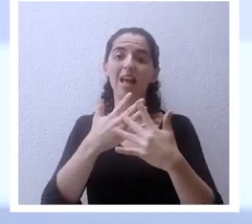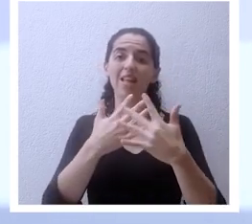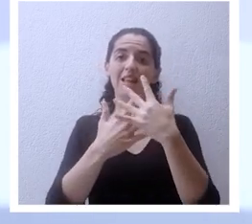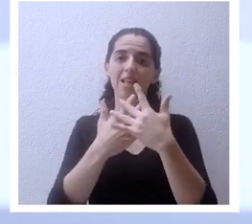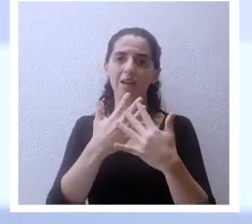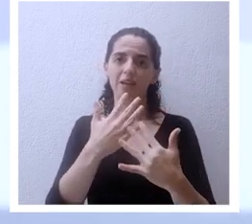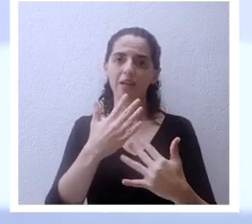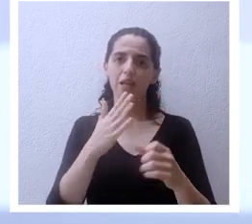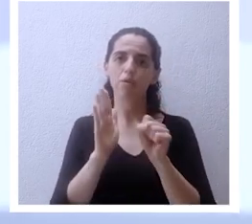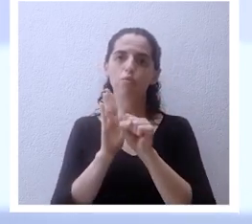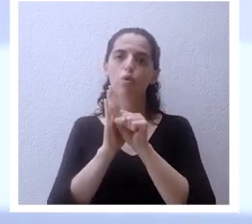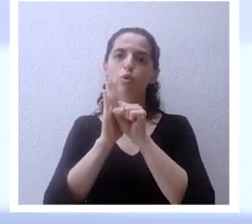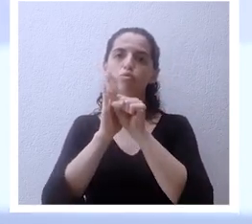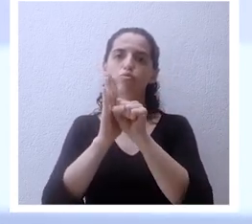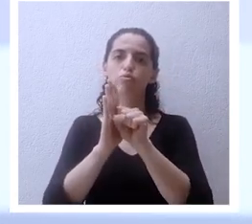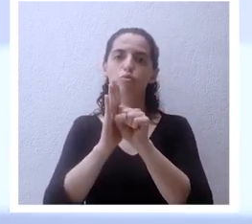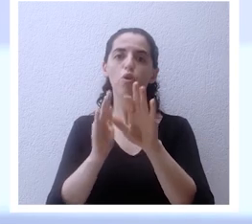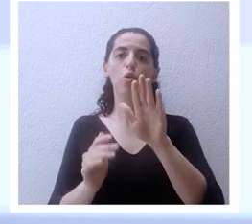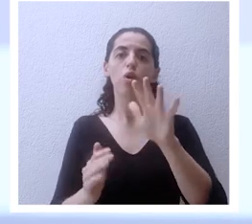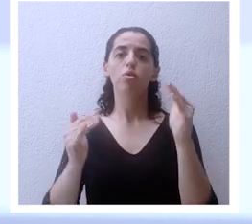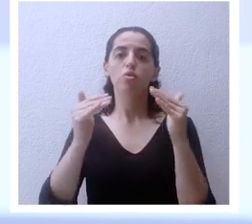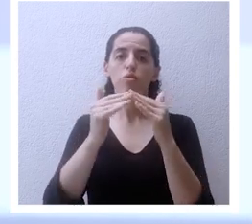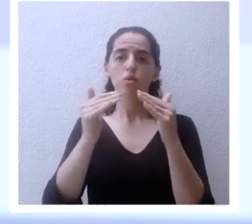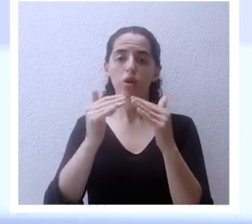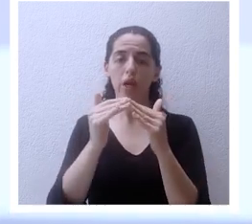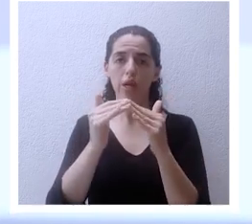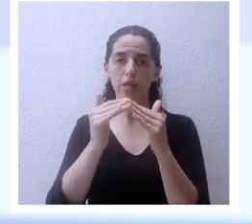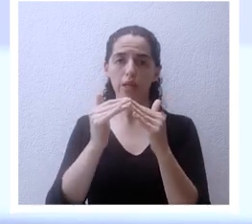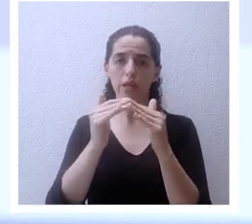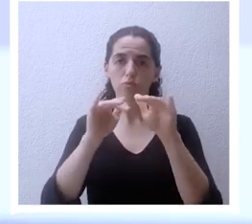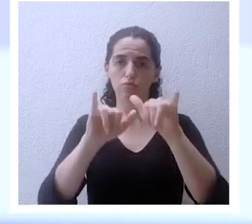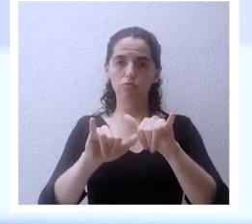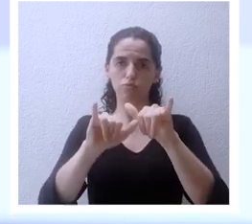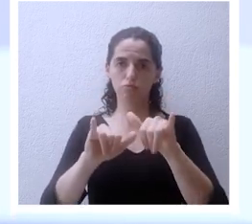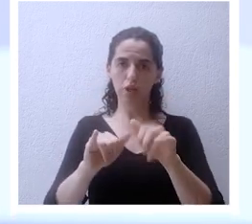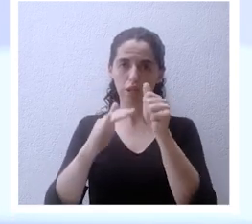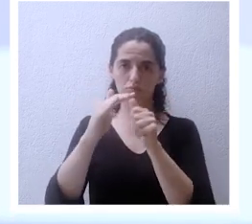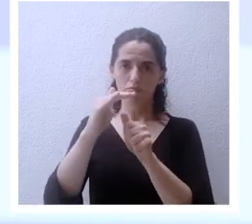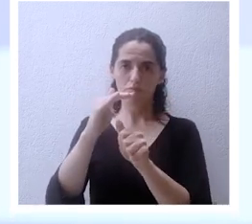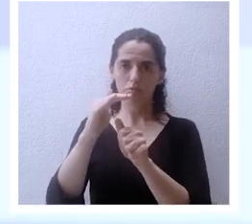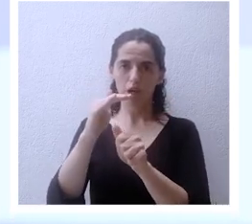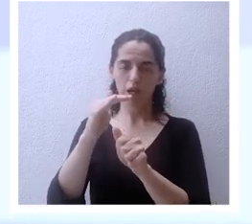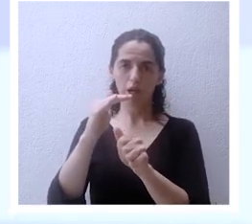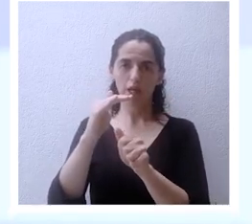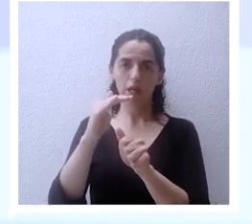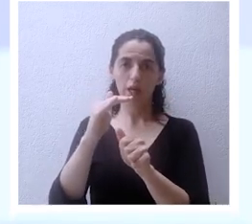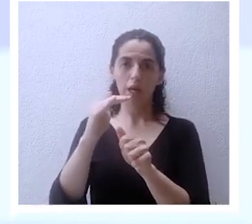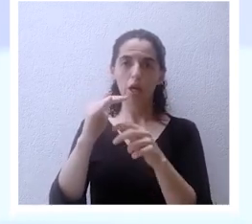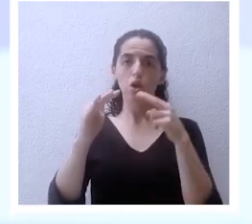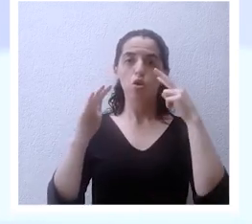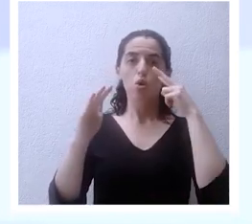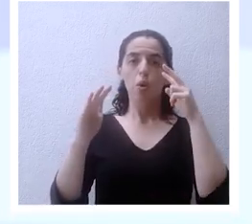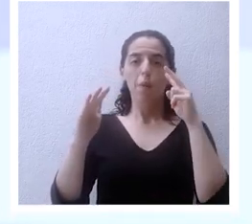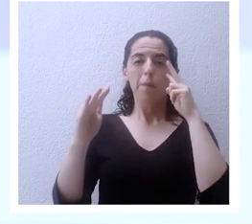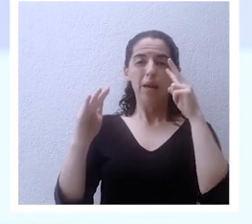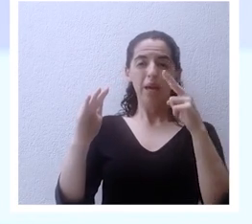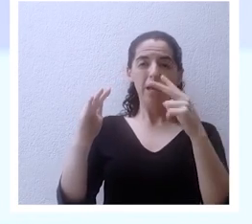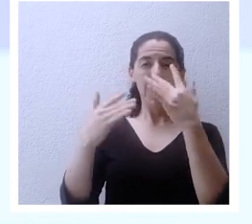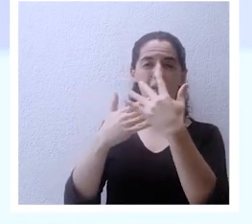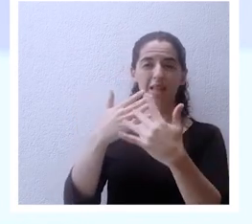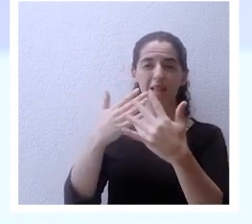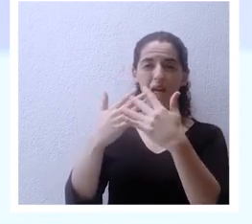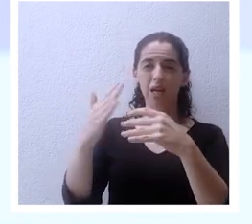señal en las casas donde vosotros estéis y veré la sangre y pasaré de vosotros